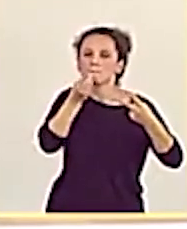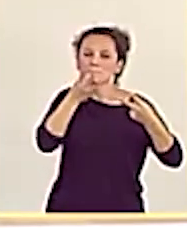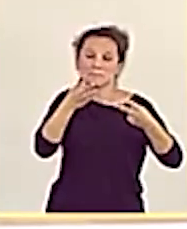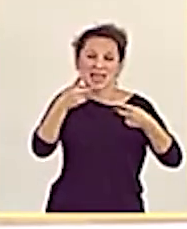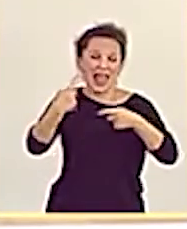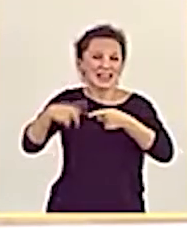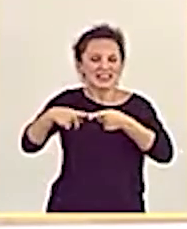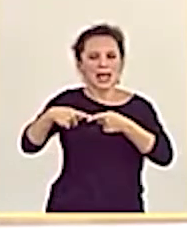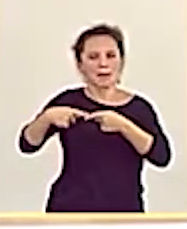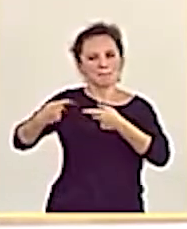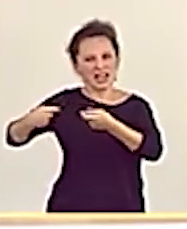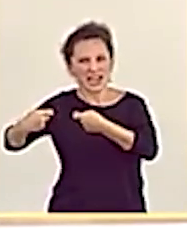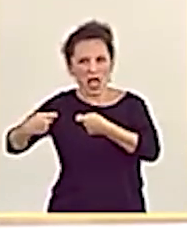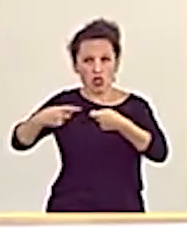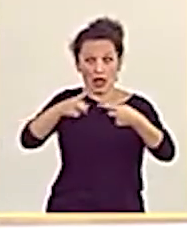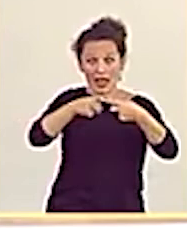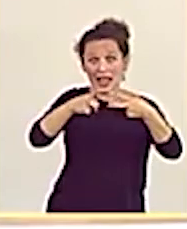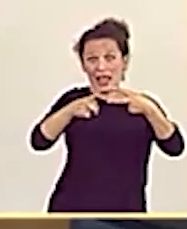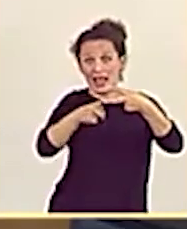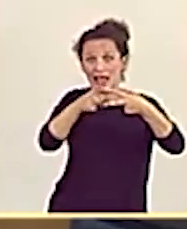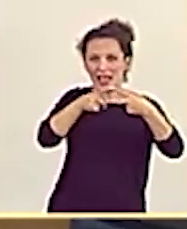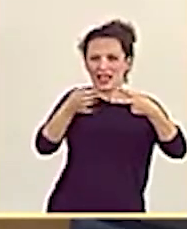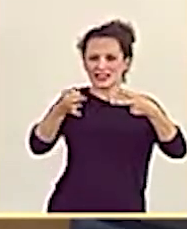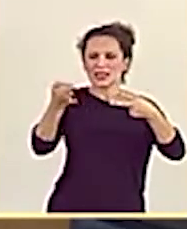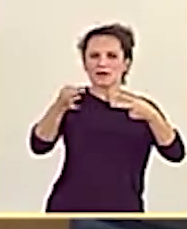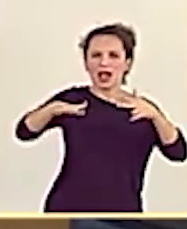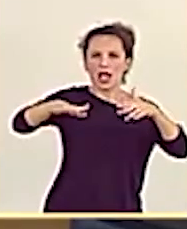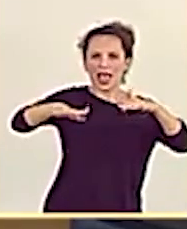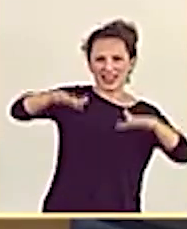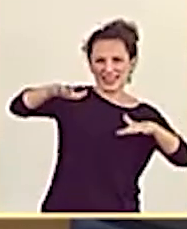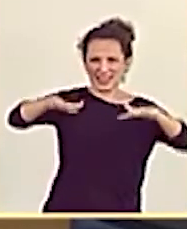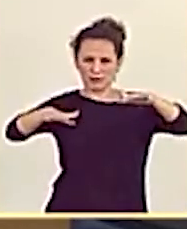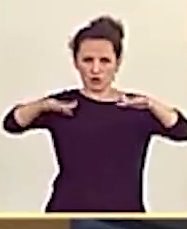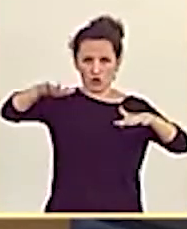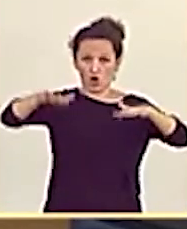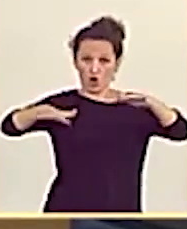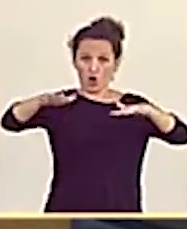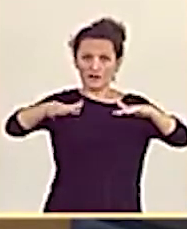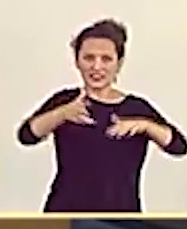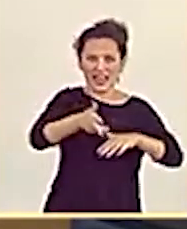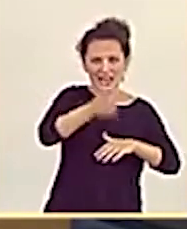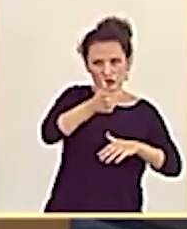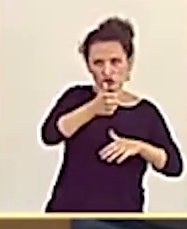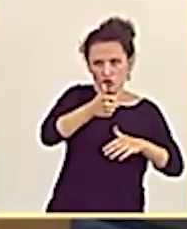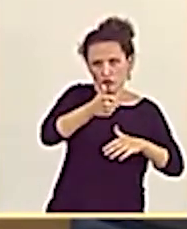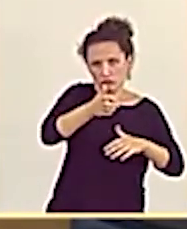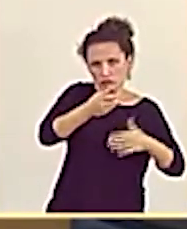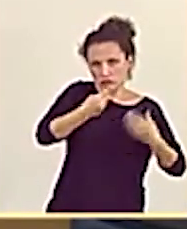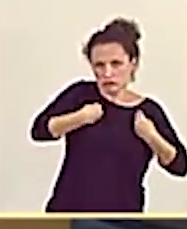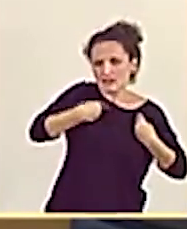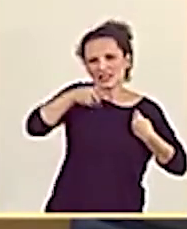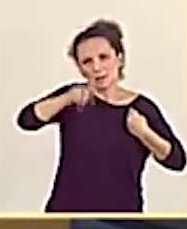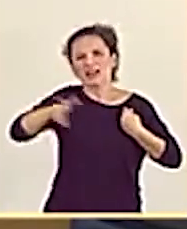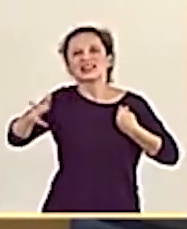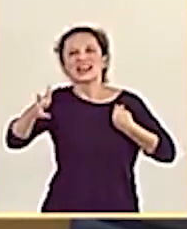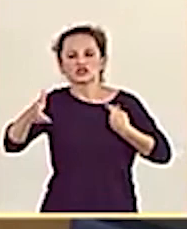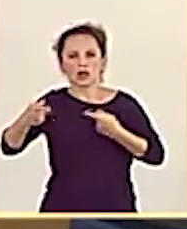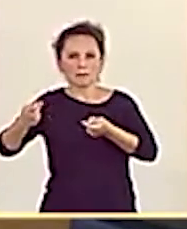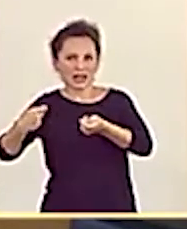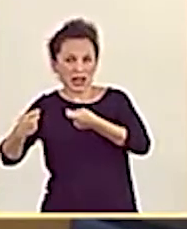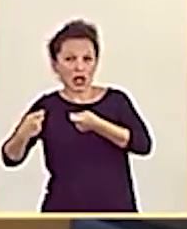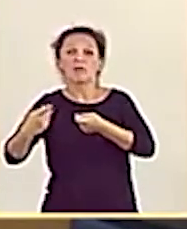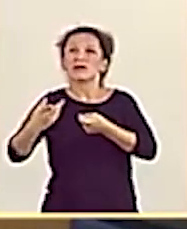es conseguir ese equilibrio entre ese derecho y, al mismo tiempo, reconocer que también es un bien de mercado. Pero usted me ha hecho una pregunta donde lo del derecho